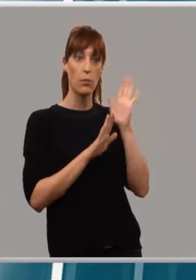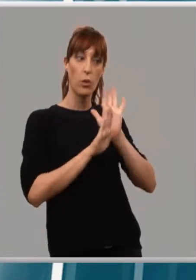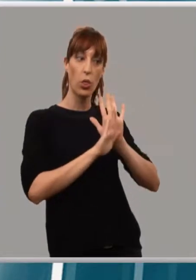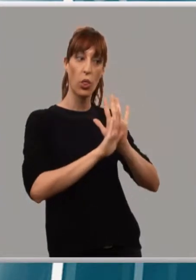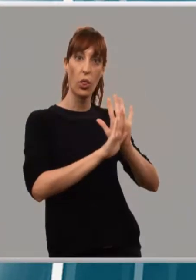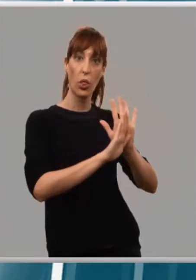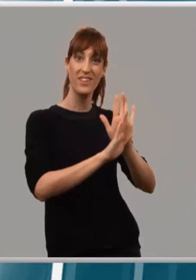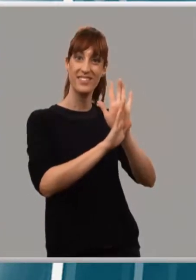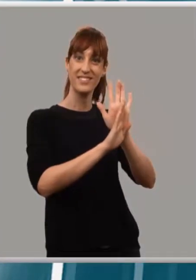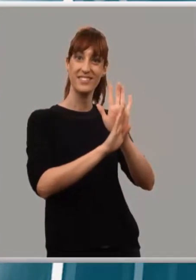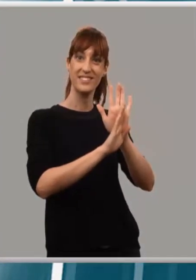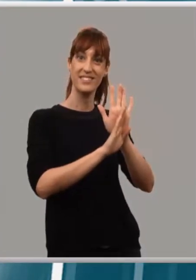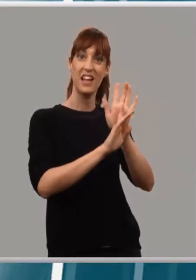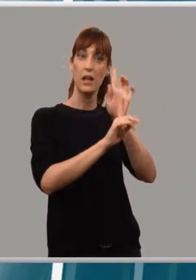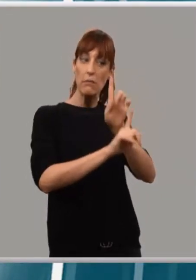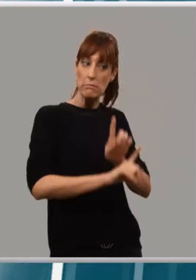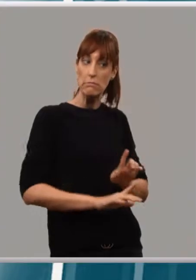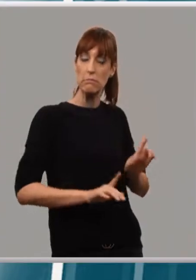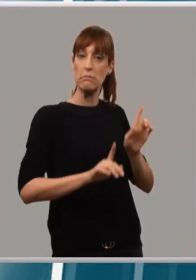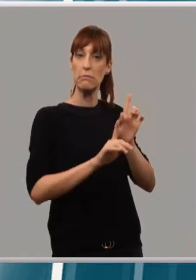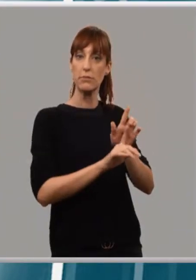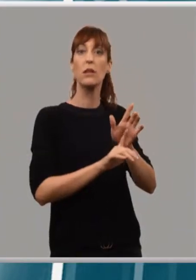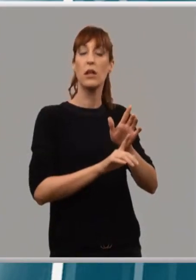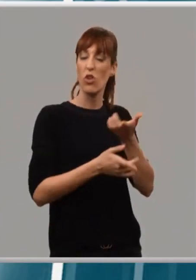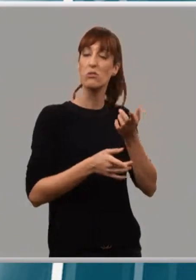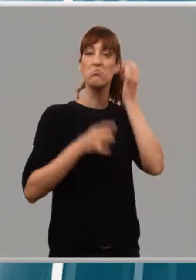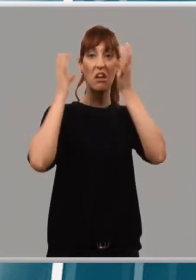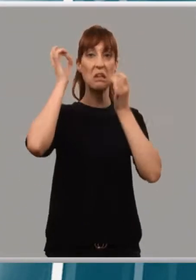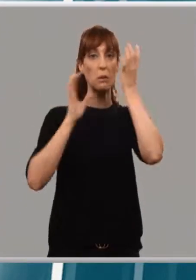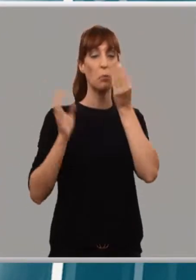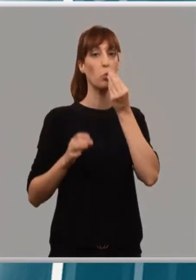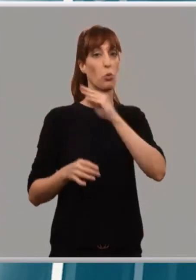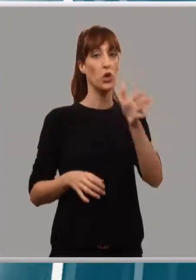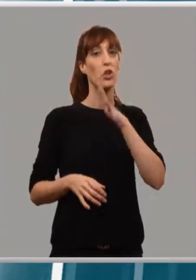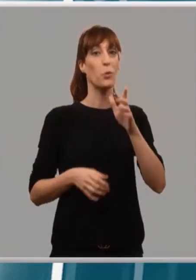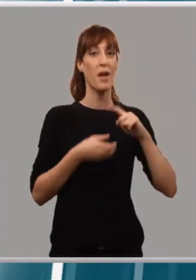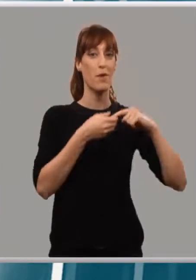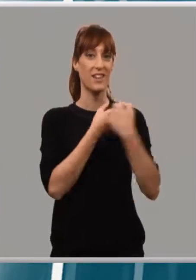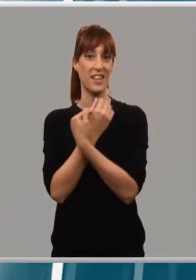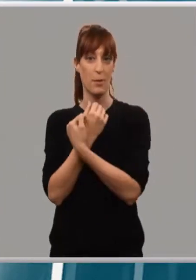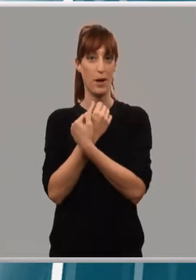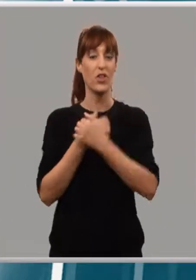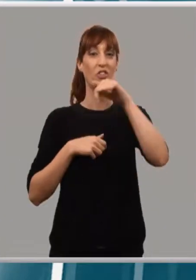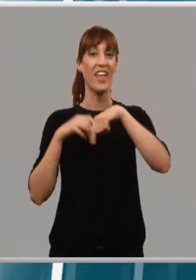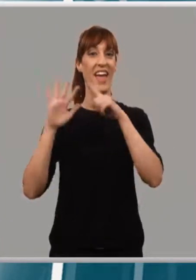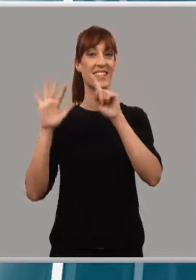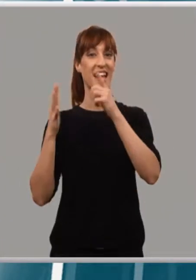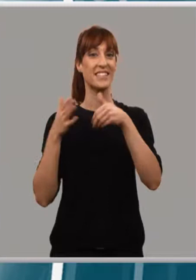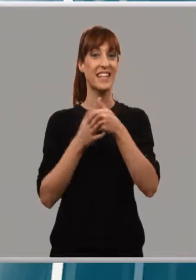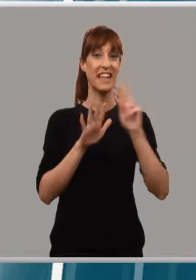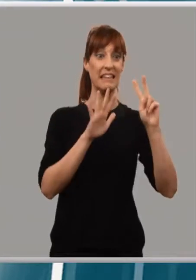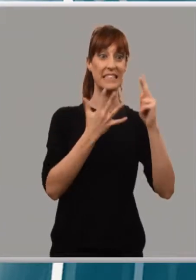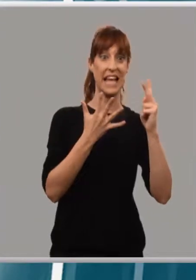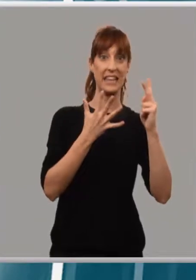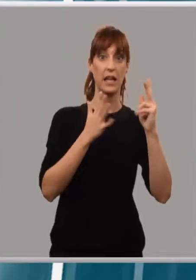porque es muy participativo. La lectura se repetirá esta tarde de 6 a 7 y tras las sesiones se abrirá un